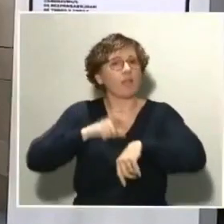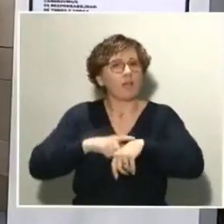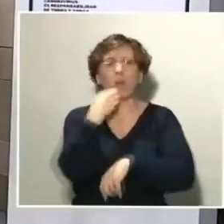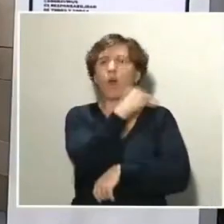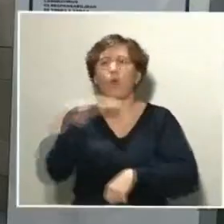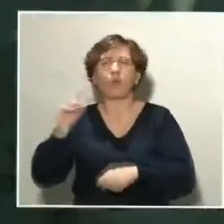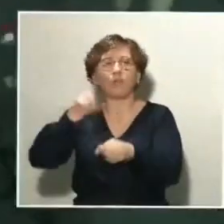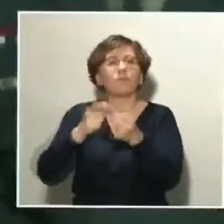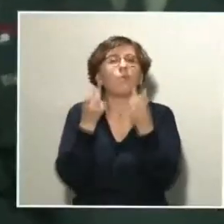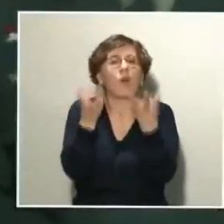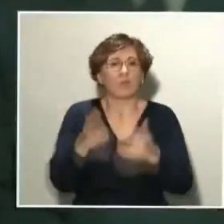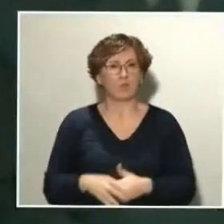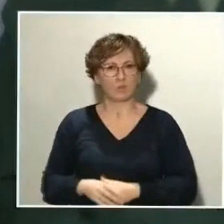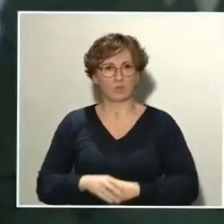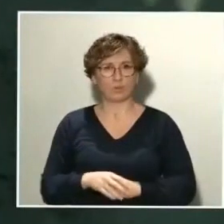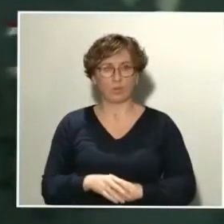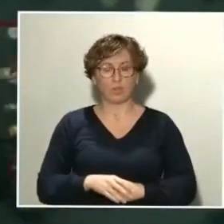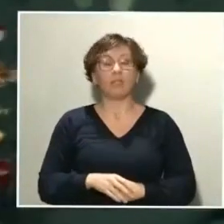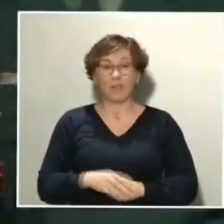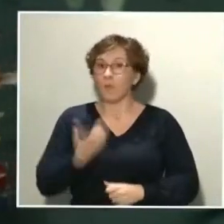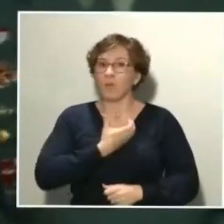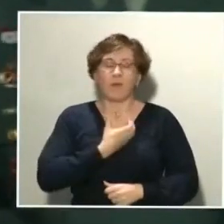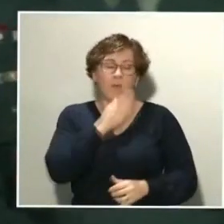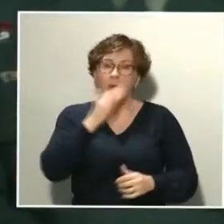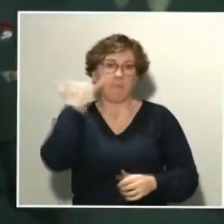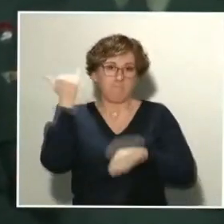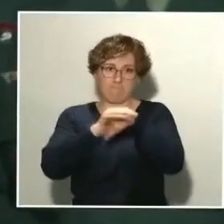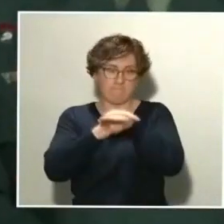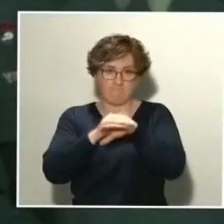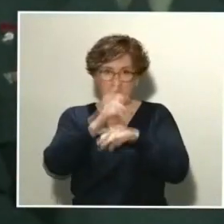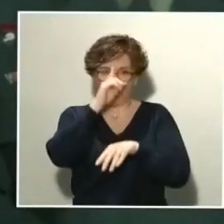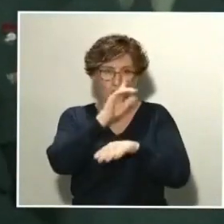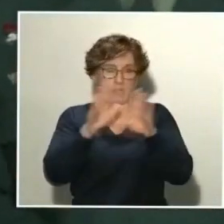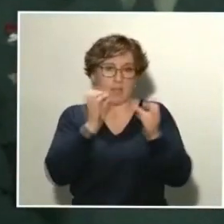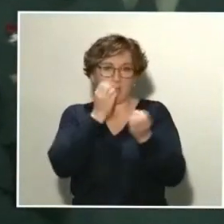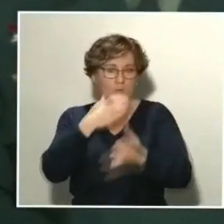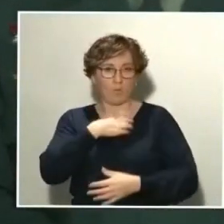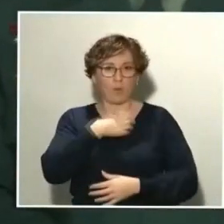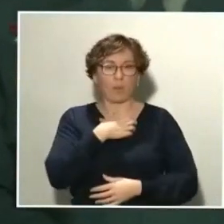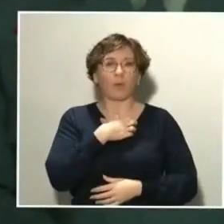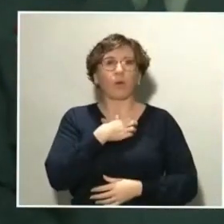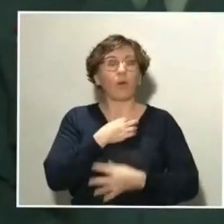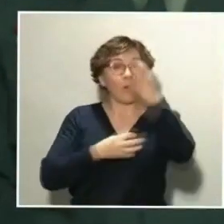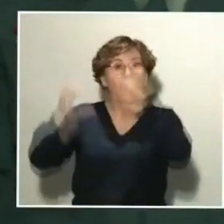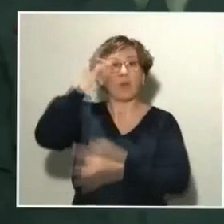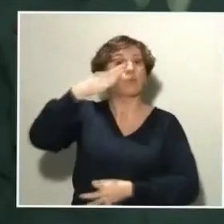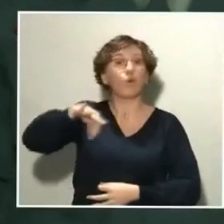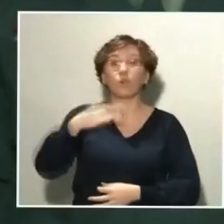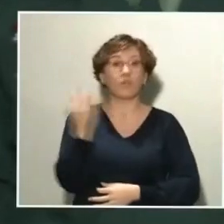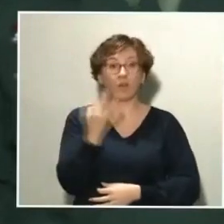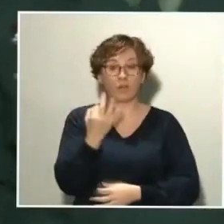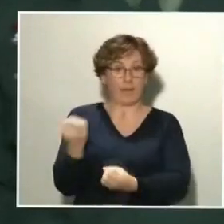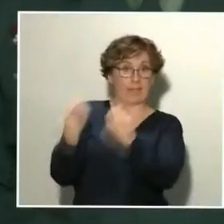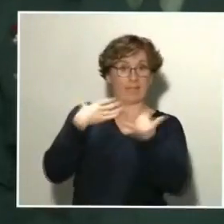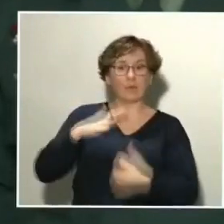Pues ahora mismo el municipio no le puedo decir cuál es. El único dato que tengo es que era un sitio de difícil